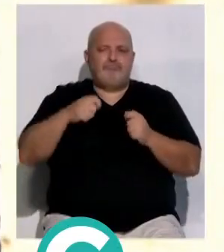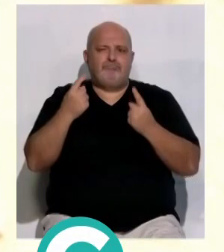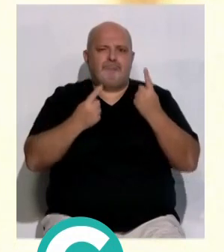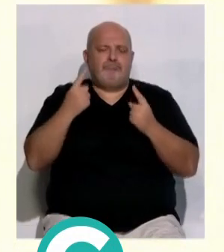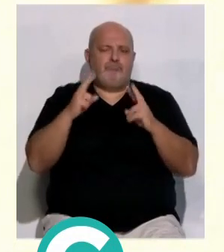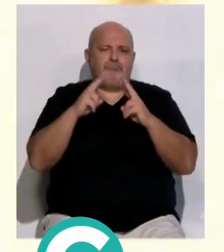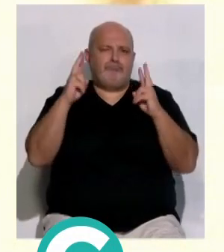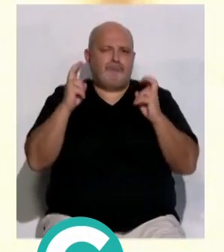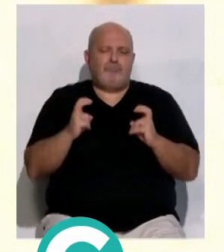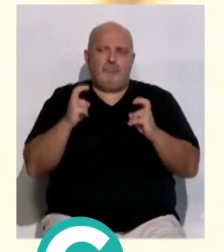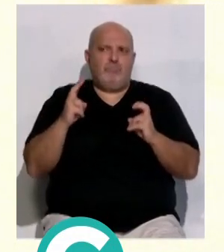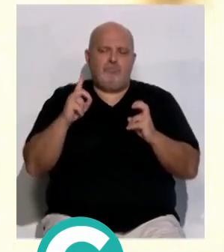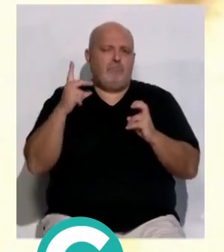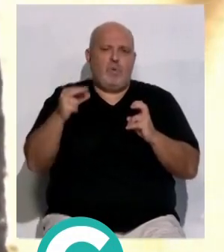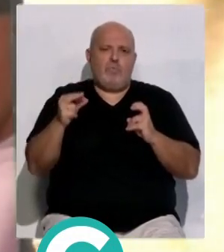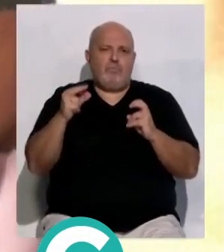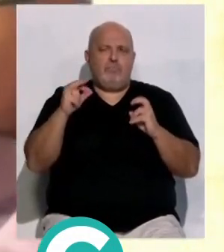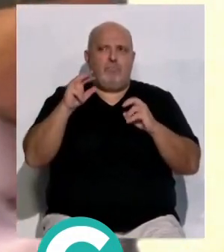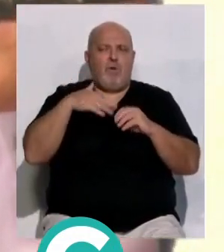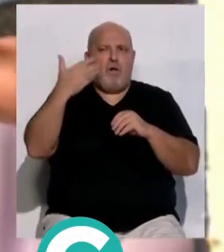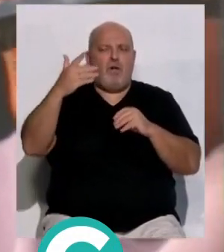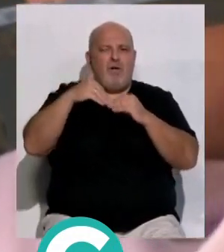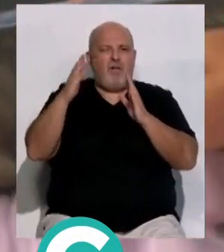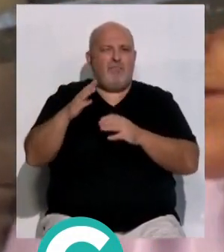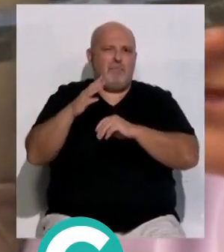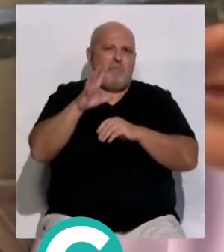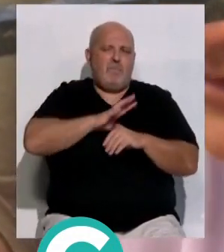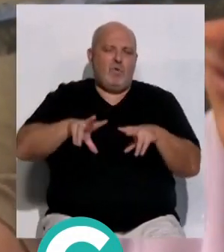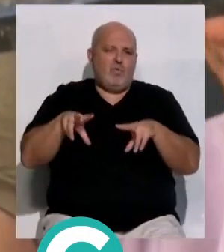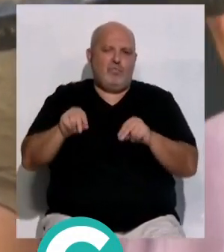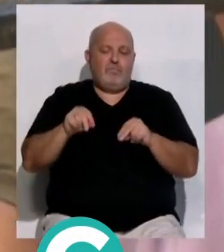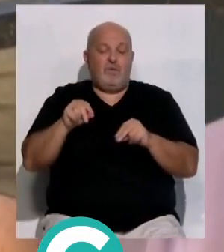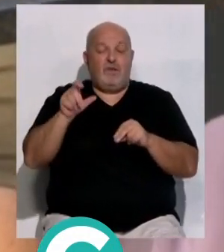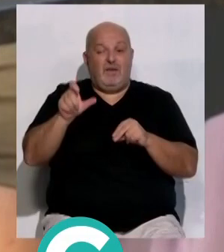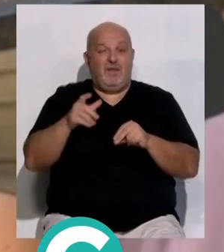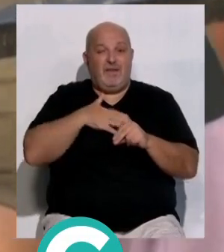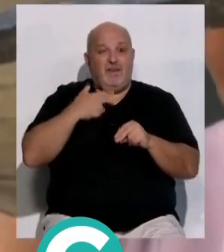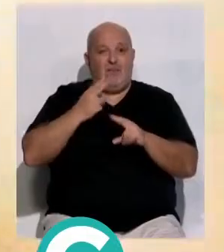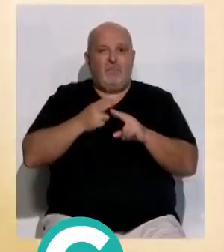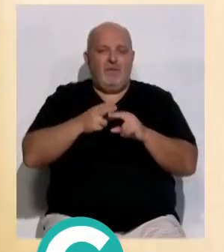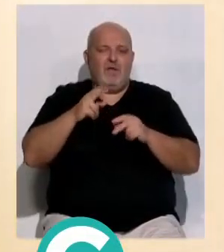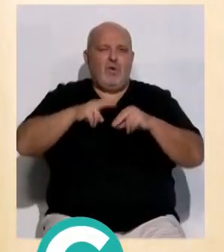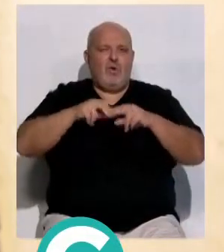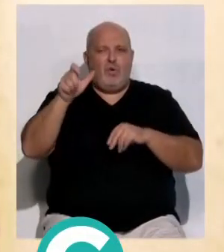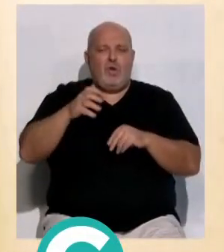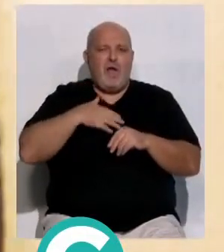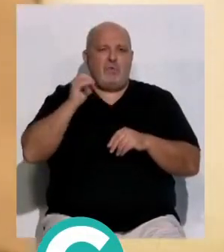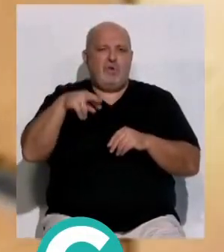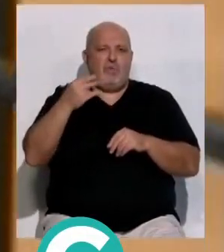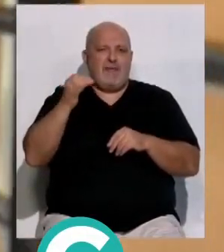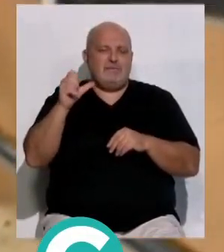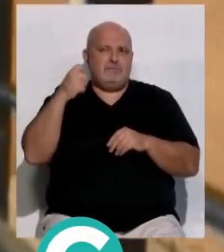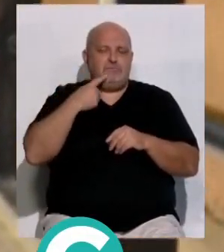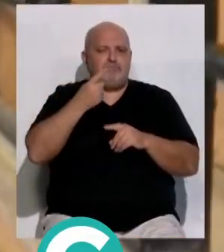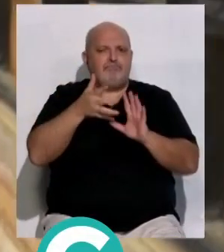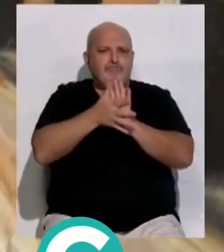se encerraban en la vivienda ante la negativa de pasar la noche en un albergue. De momento, la esperanza para la vecina tiene nombre de constructor Agustín Rubiales,